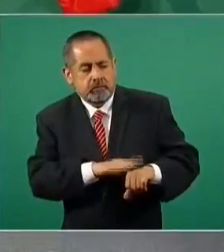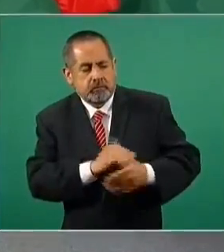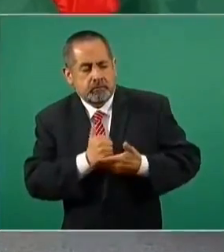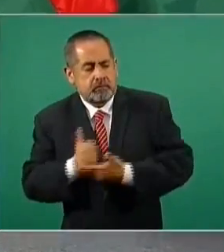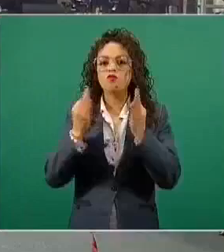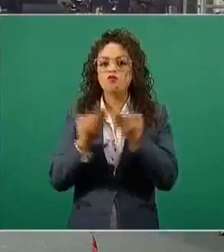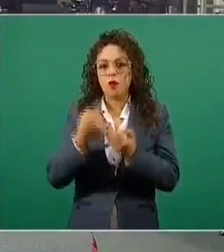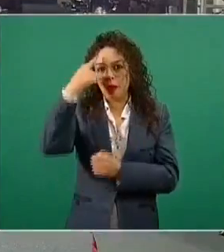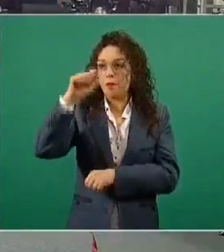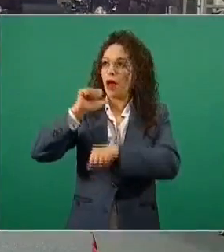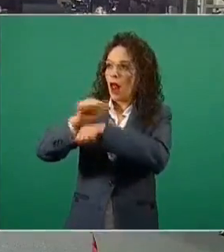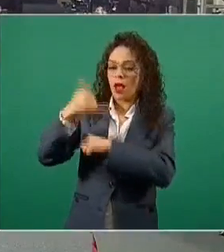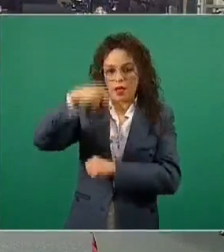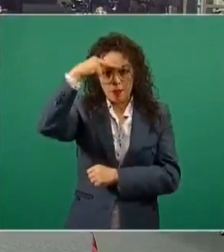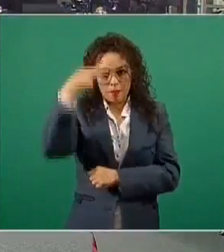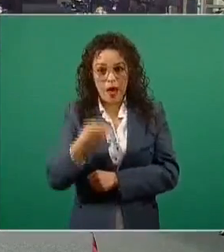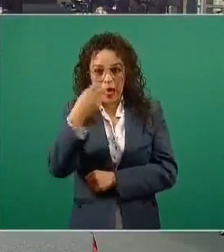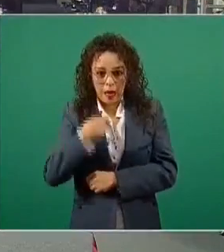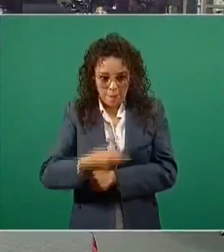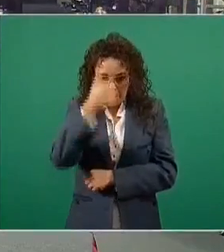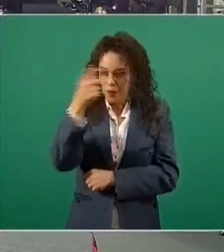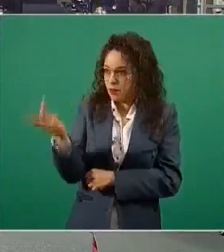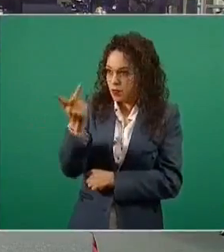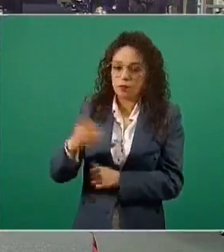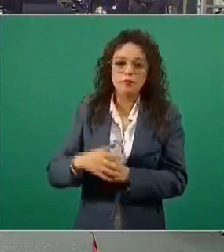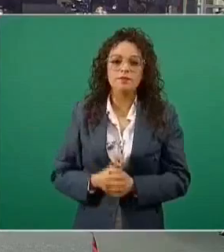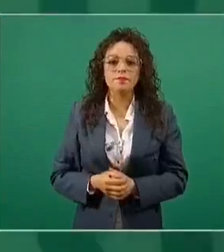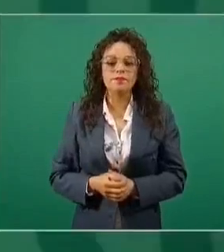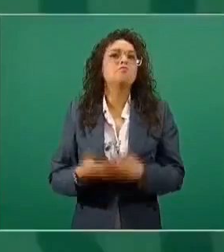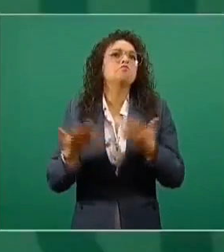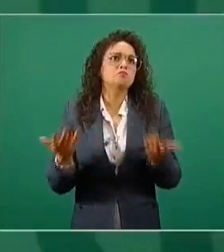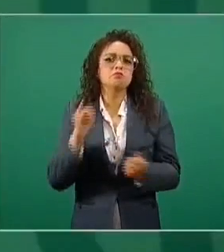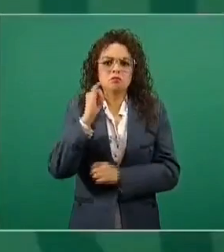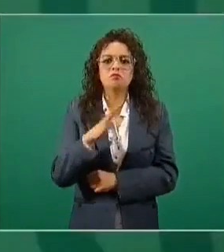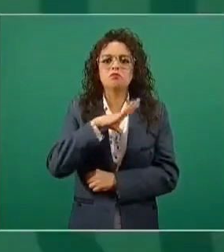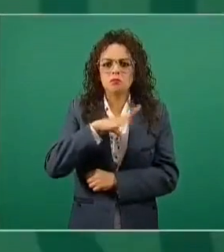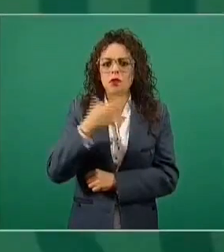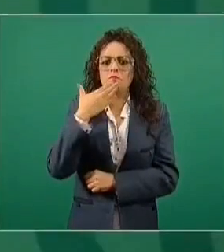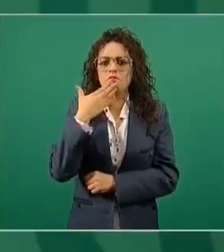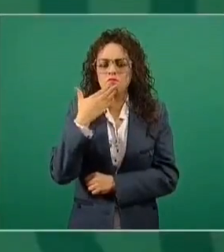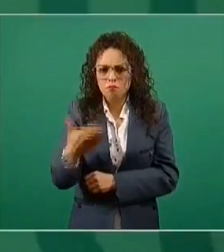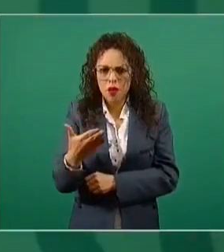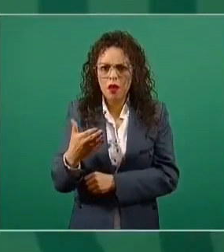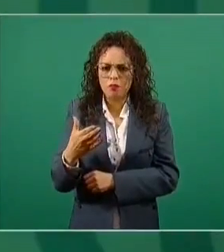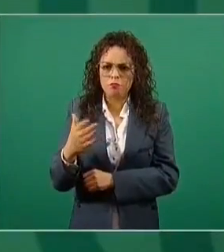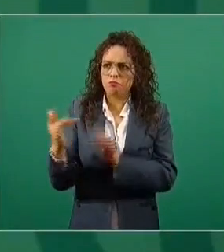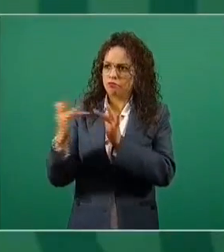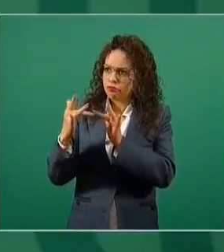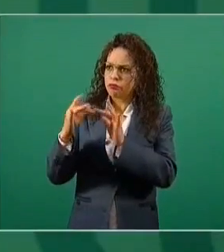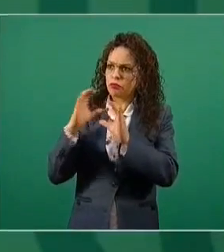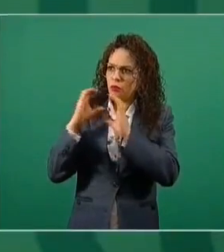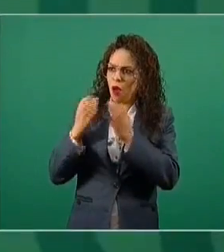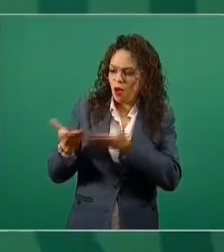Bueno, llevamos muy buena relación con el gobierno de Argentina, en